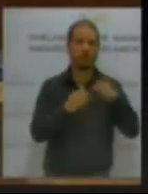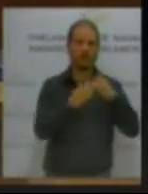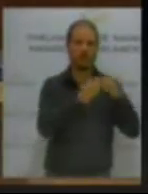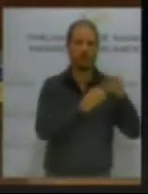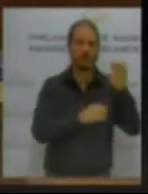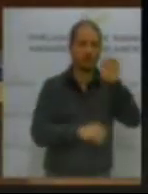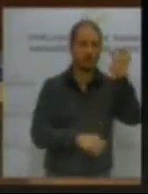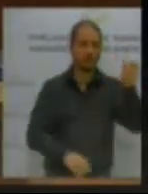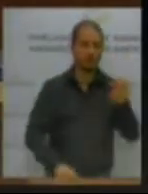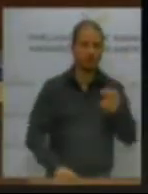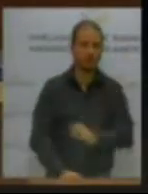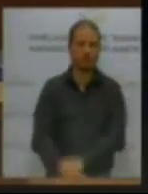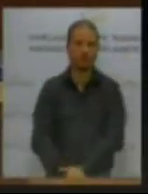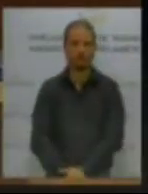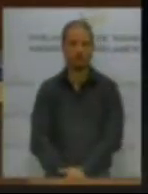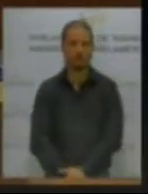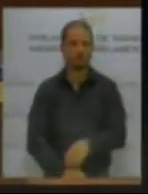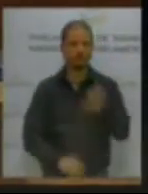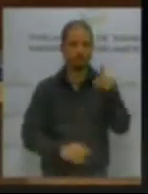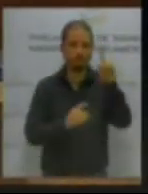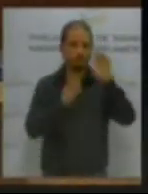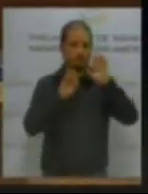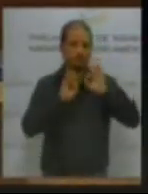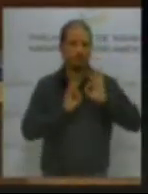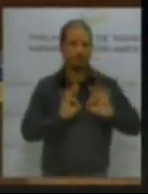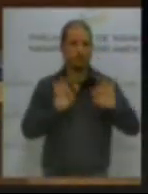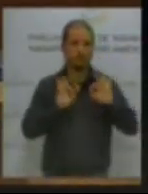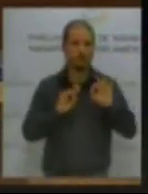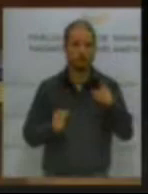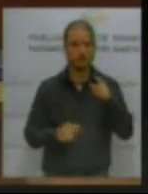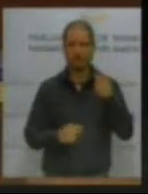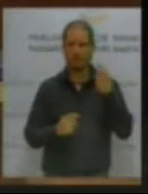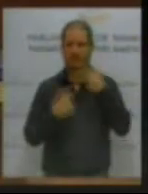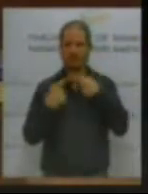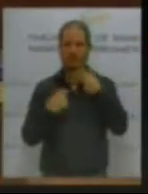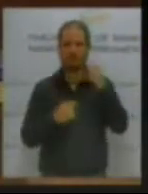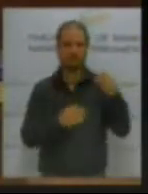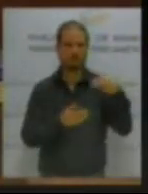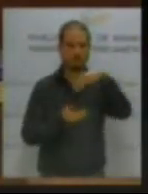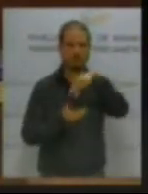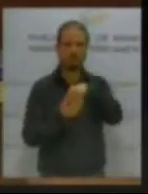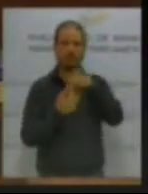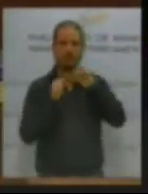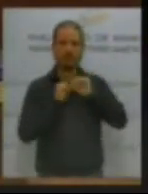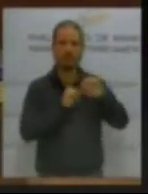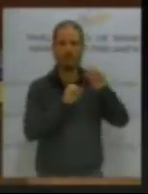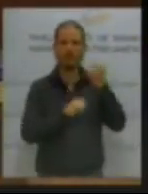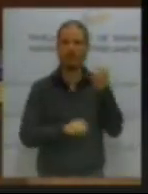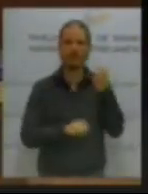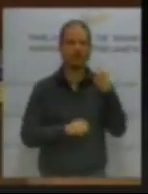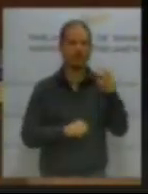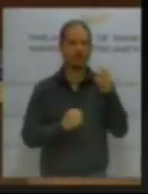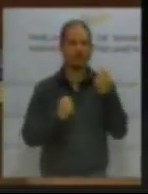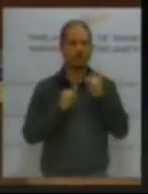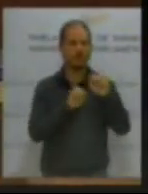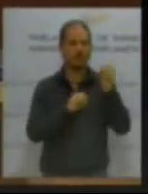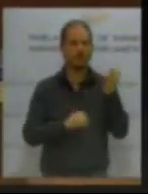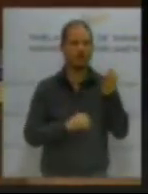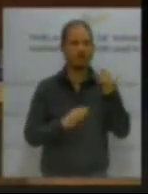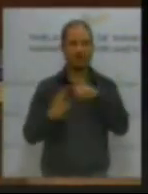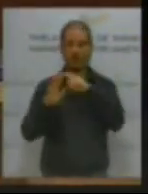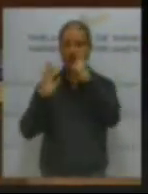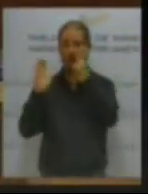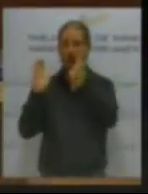esto es lo que hay. ¿Usted sale aquí a defender? ¿Qué sale a defender? ¿Una ley con incineradora,